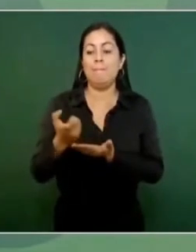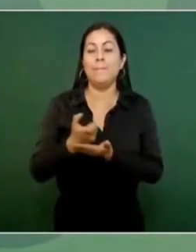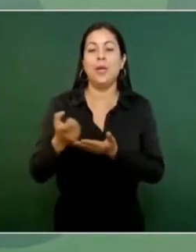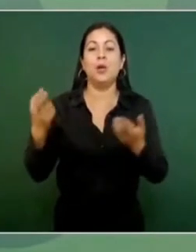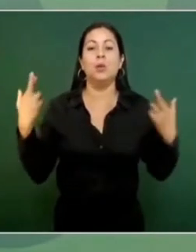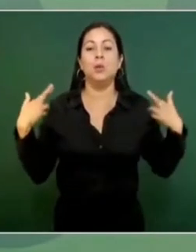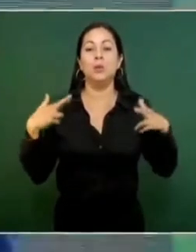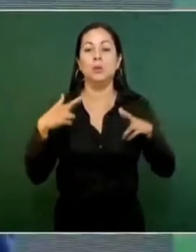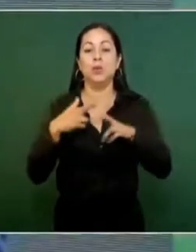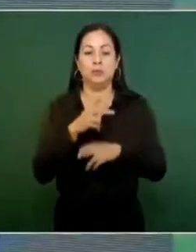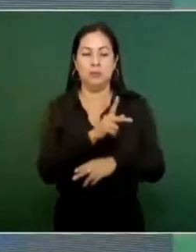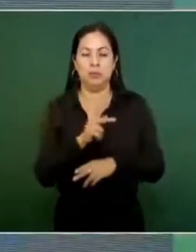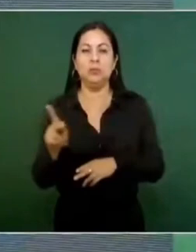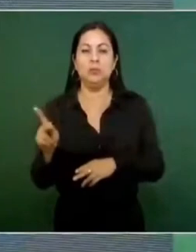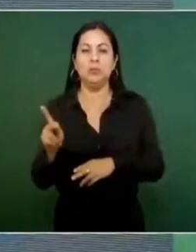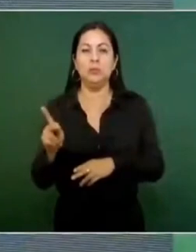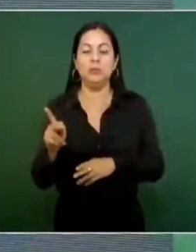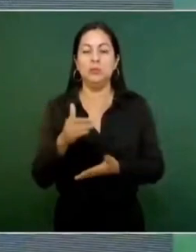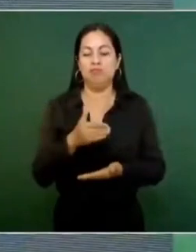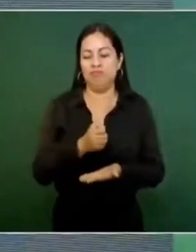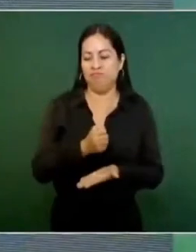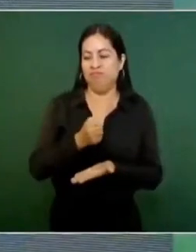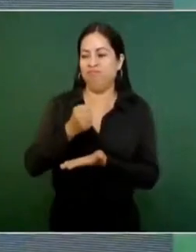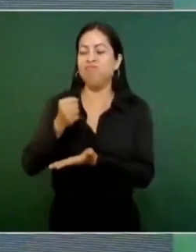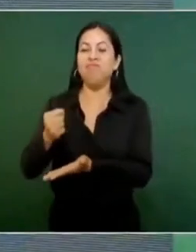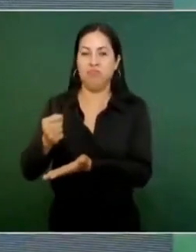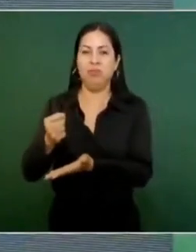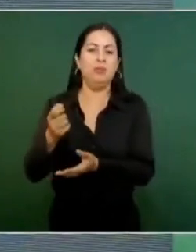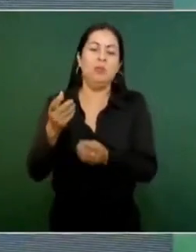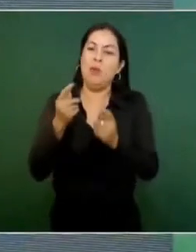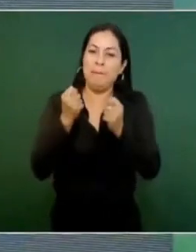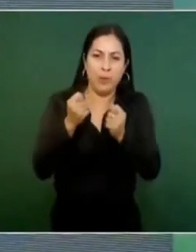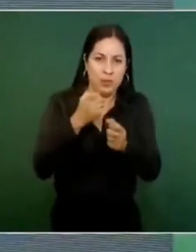aguinaldos, aunque sea estatal.